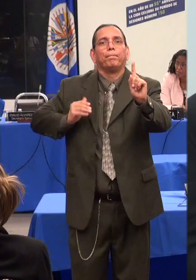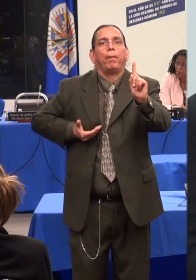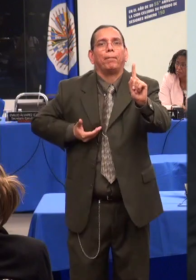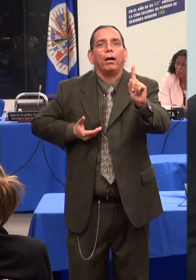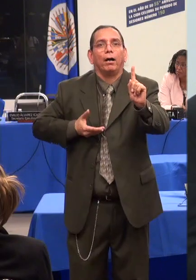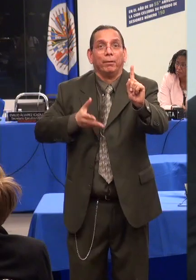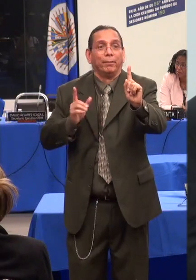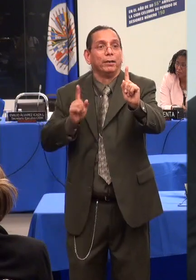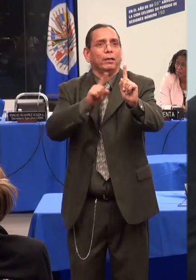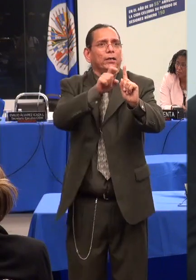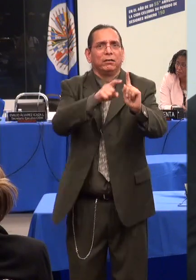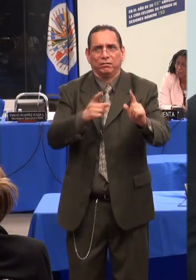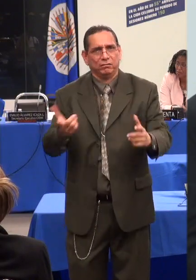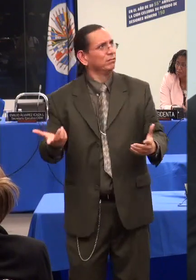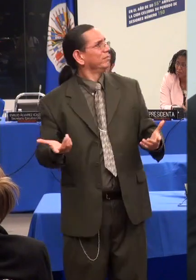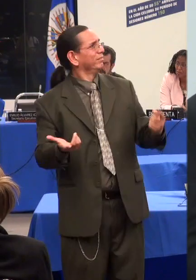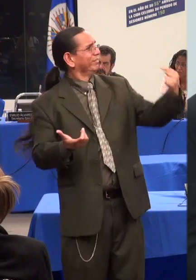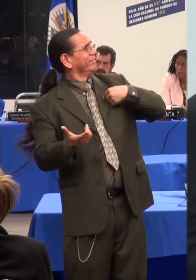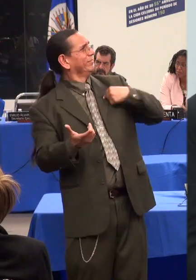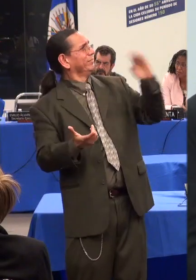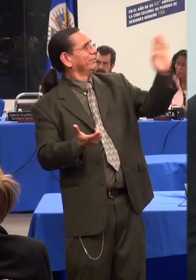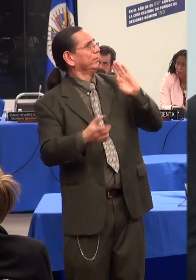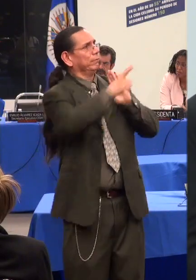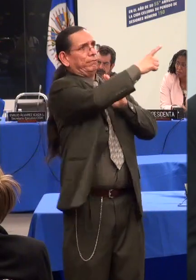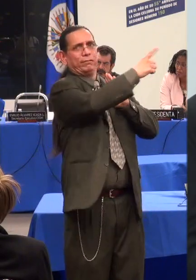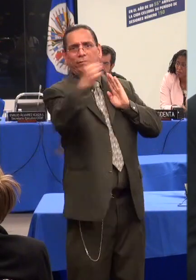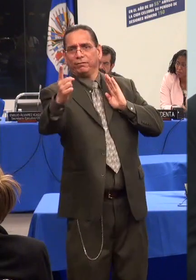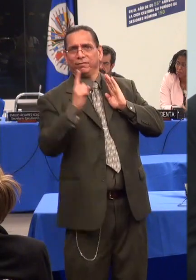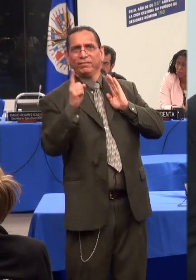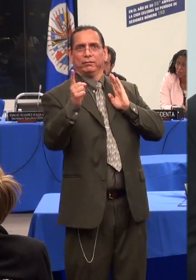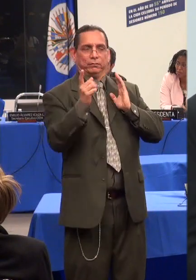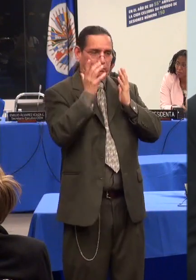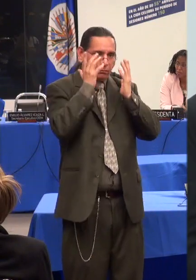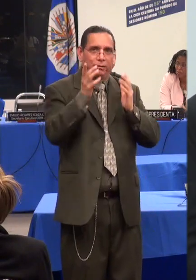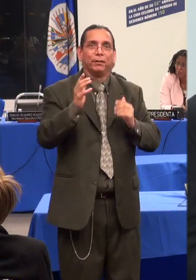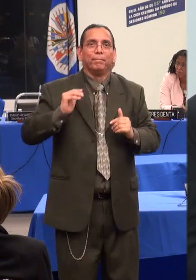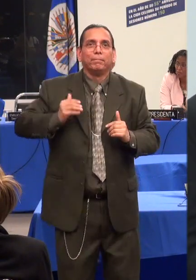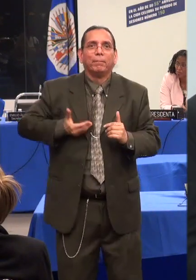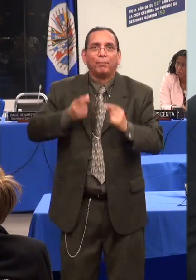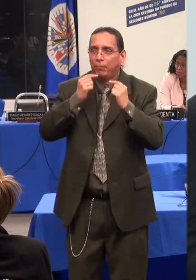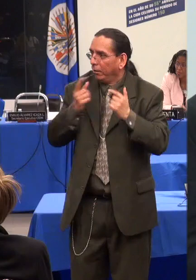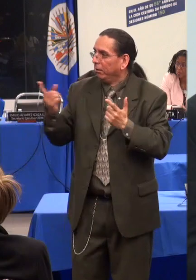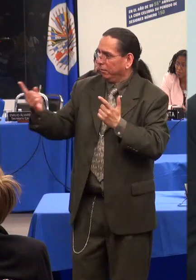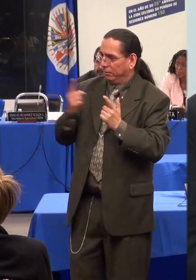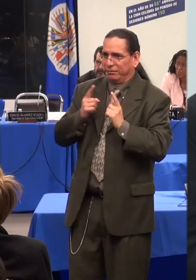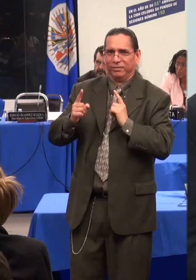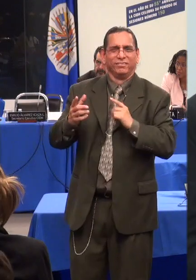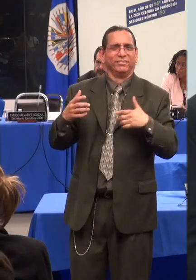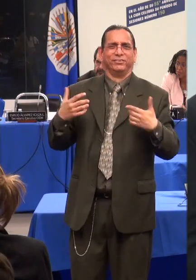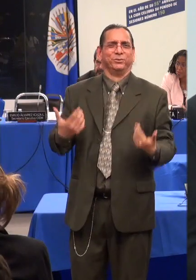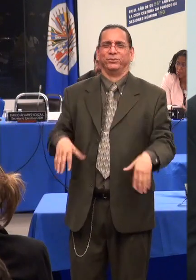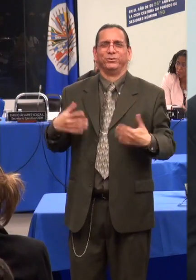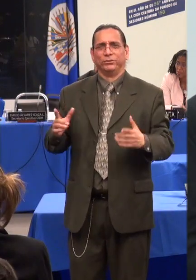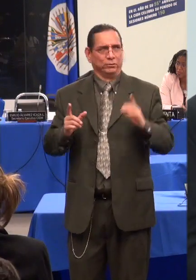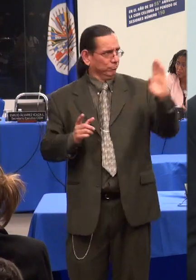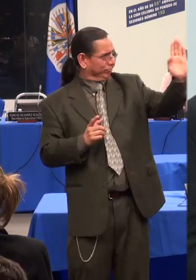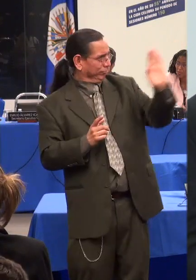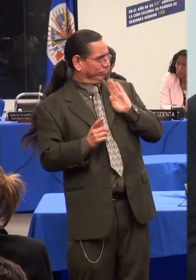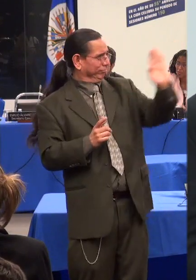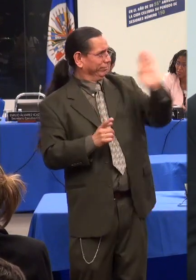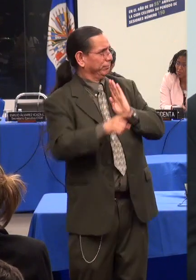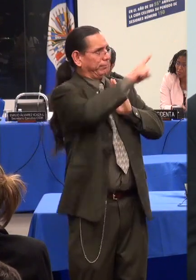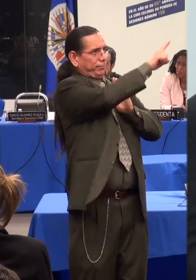posibilidad de ser. Desde que nací, fui etiquetada con un diagnóstico médico,